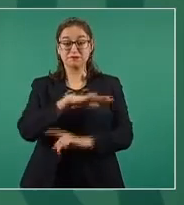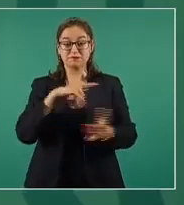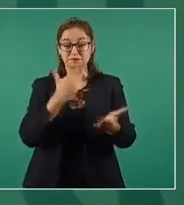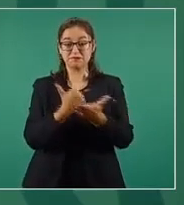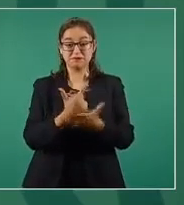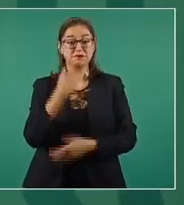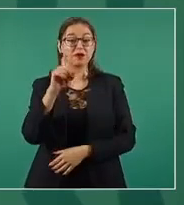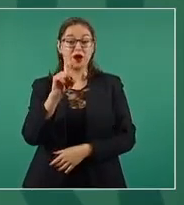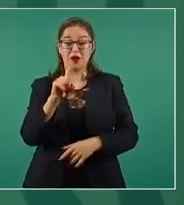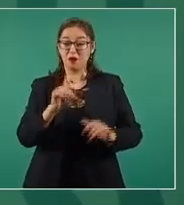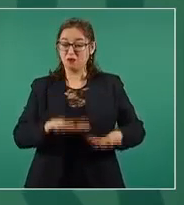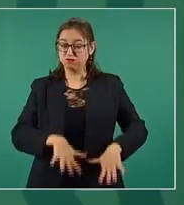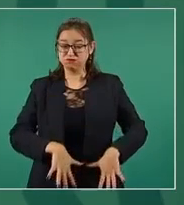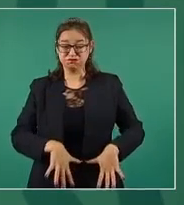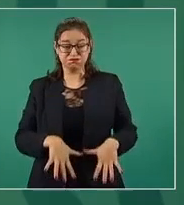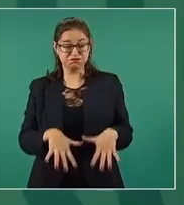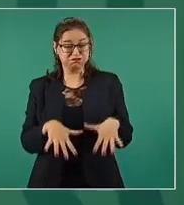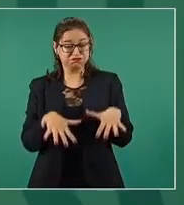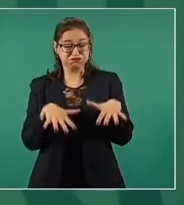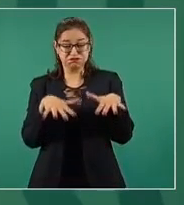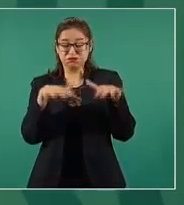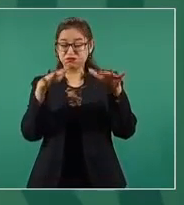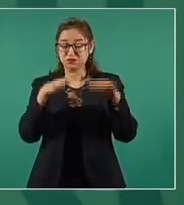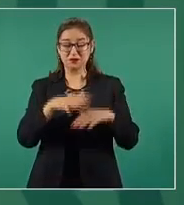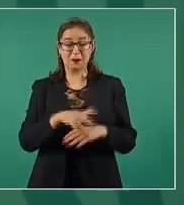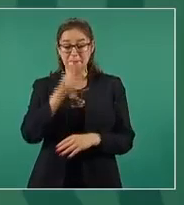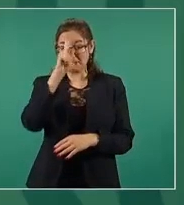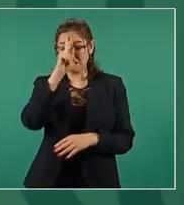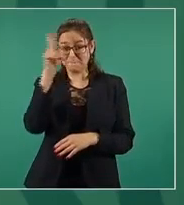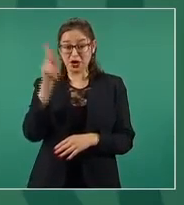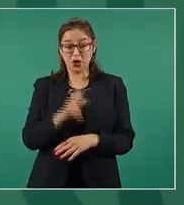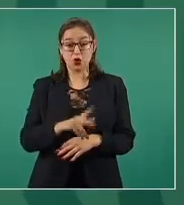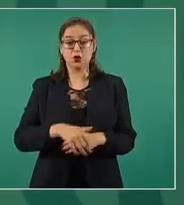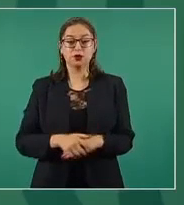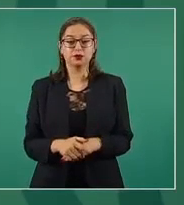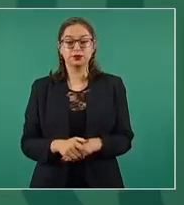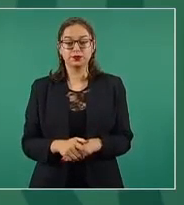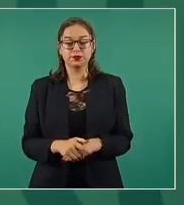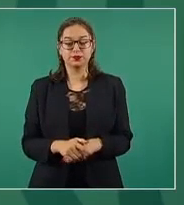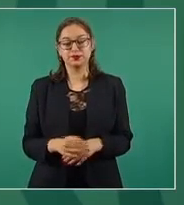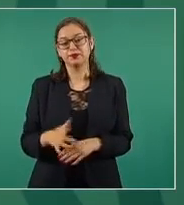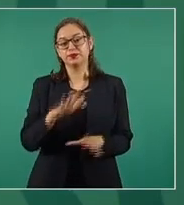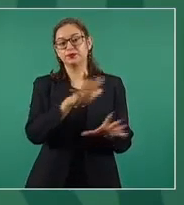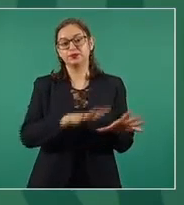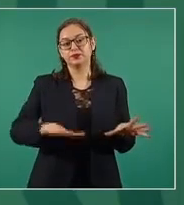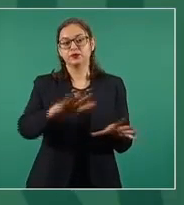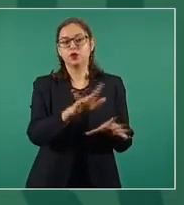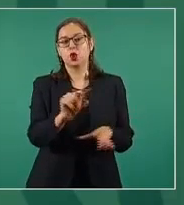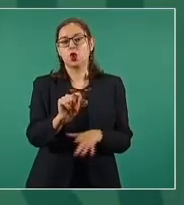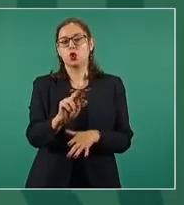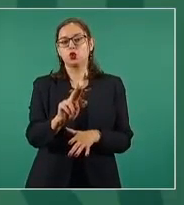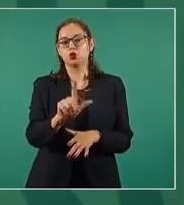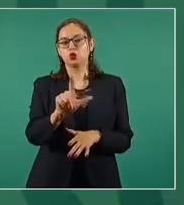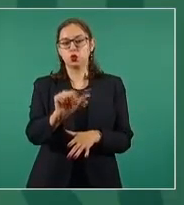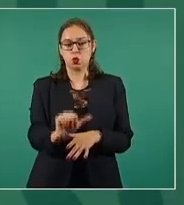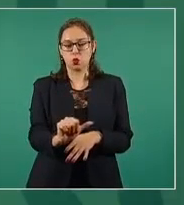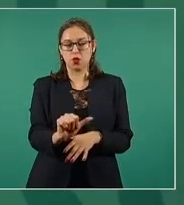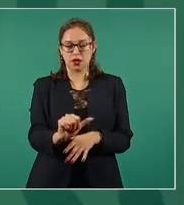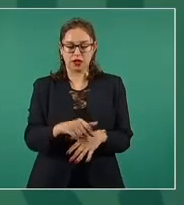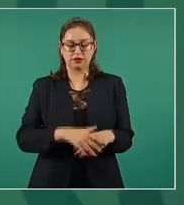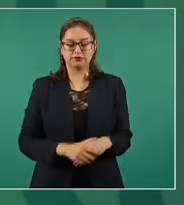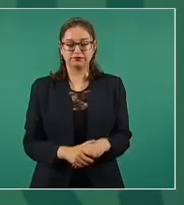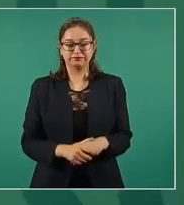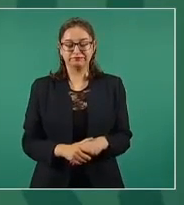inundación en la región de Tula, ya está